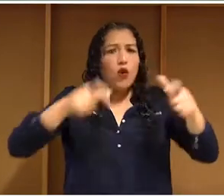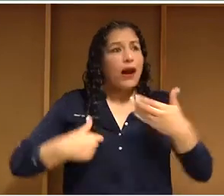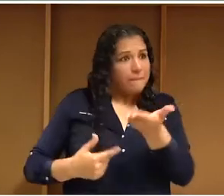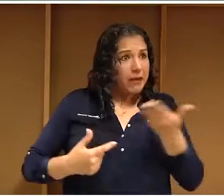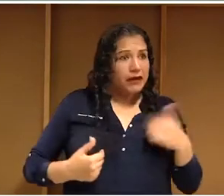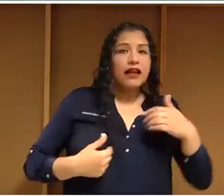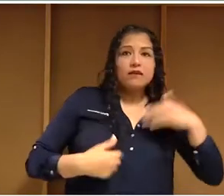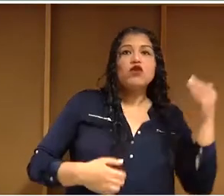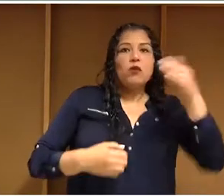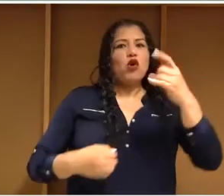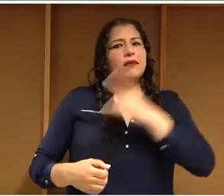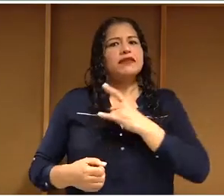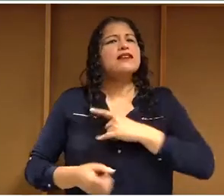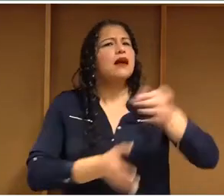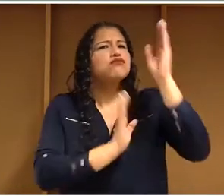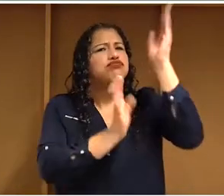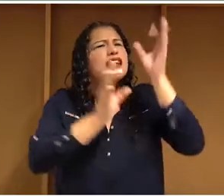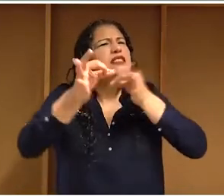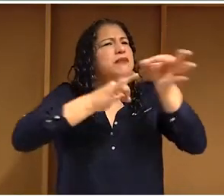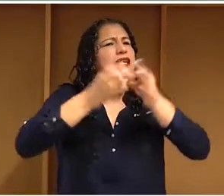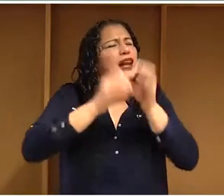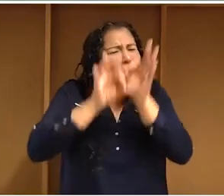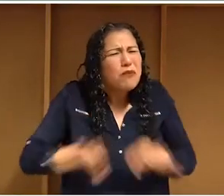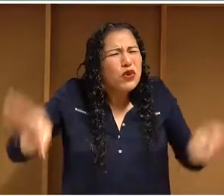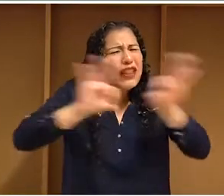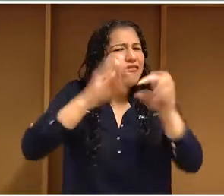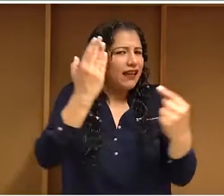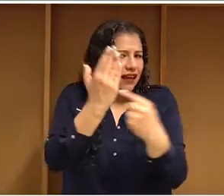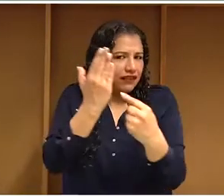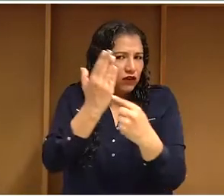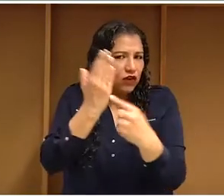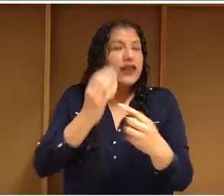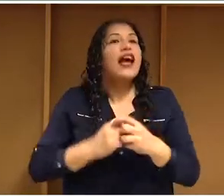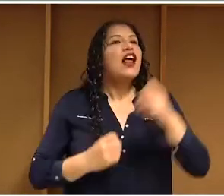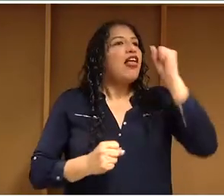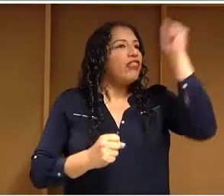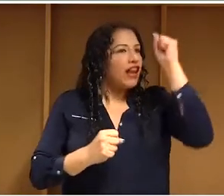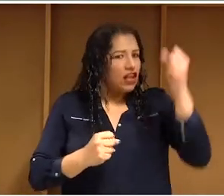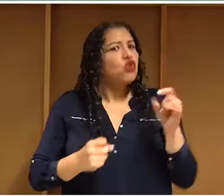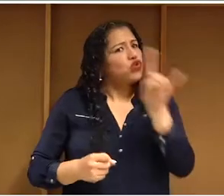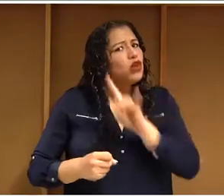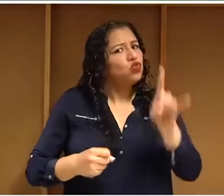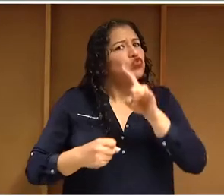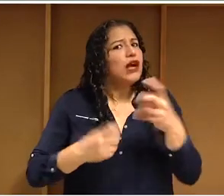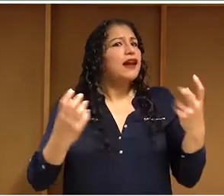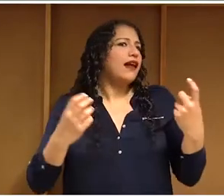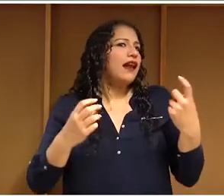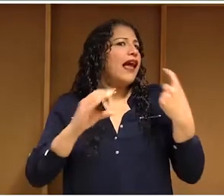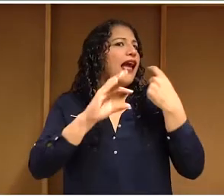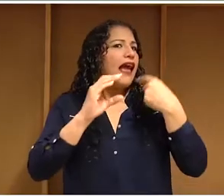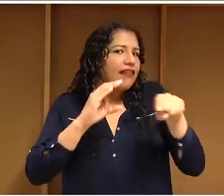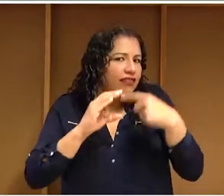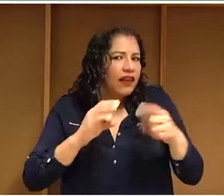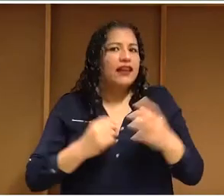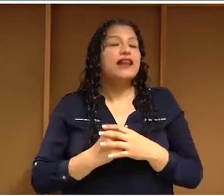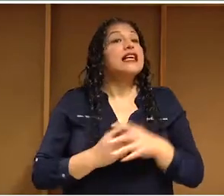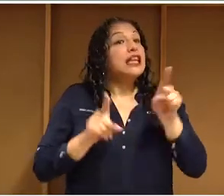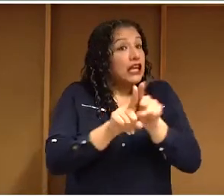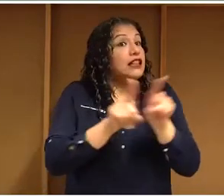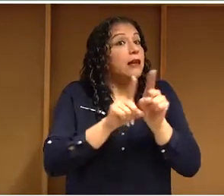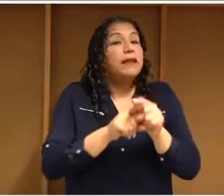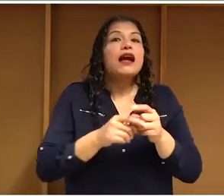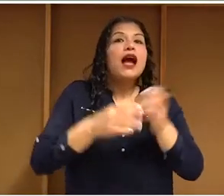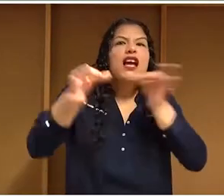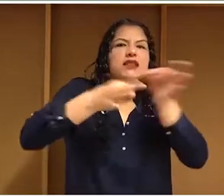universidades, en todo tipo de sitios, conversando con la gente sobre sus derechos en Internet, llamándoles la atención sobre potenciales riesgos a